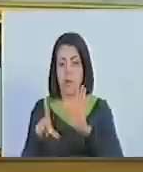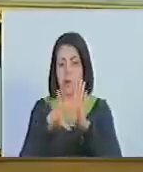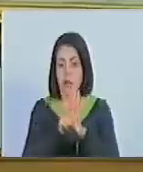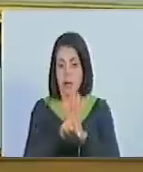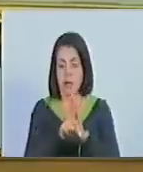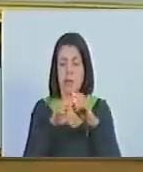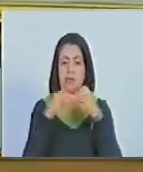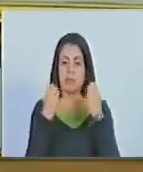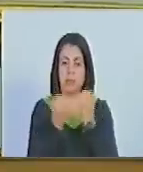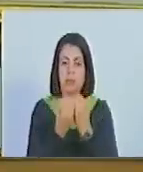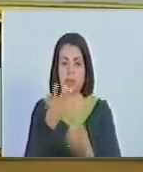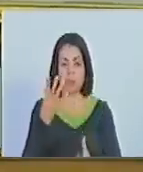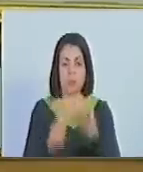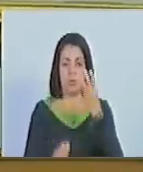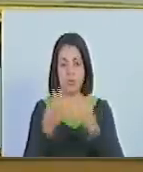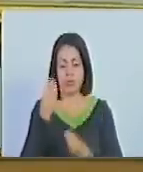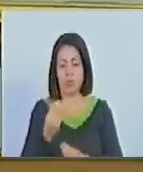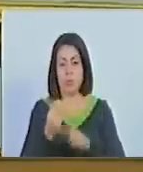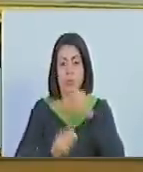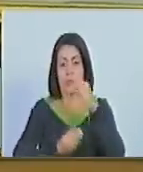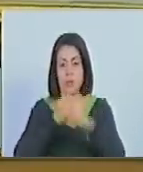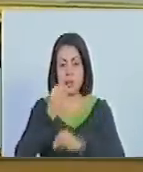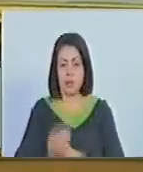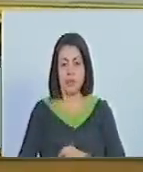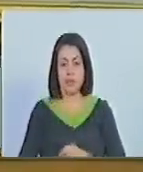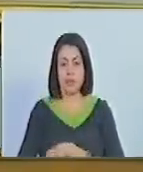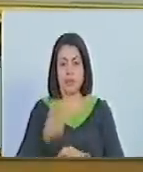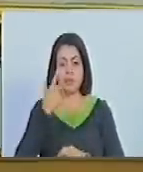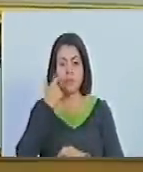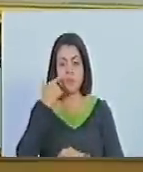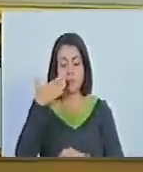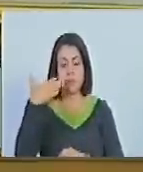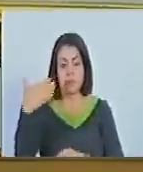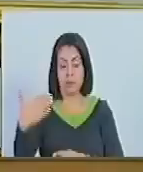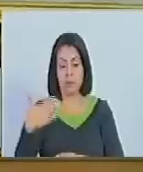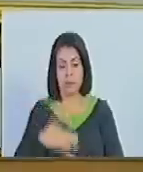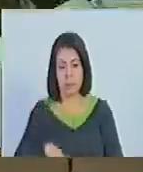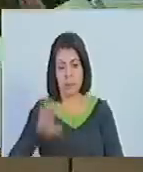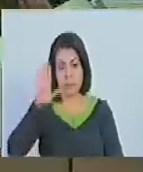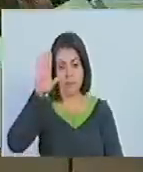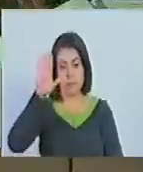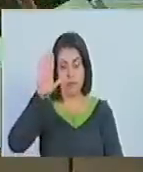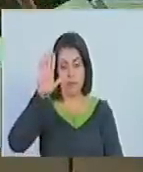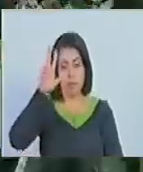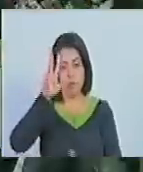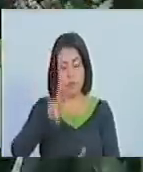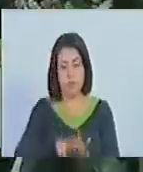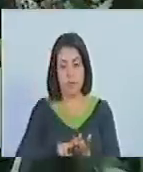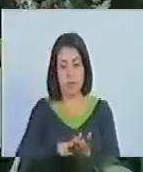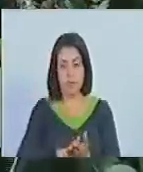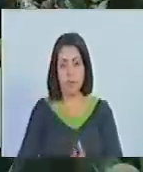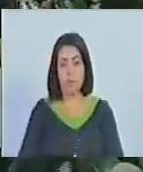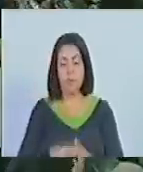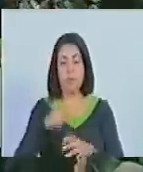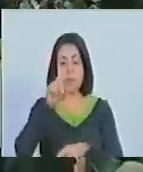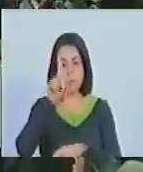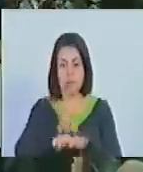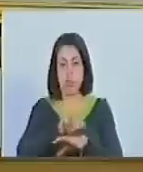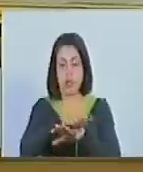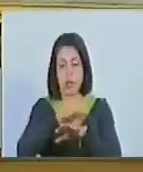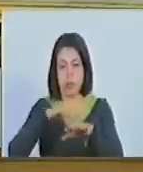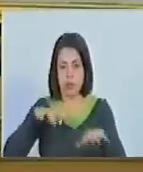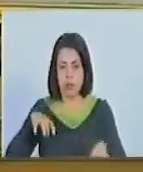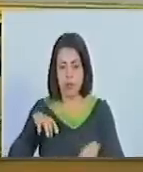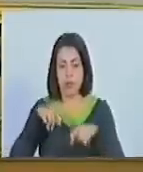ley orgánica de los consejos comunales, sírvanse a manifestarlo con la señal de costumbre, queda aprobado por mayoría